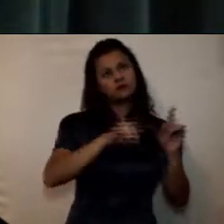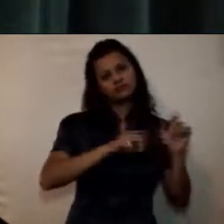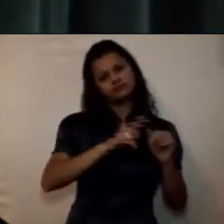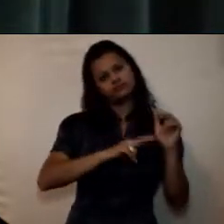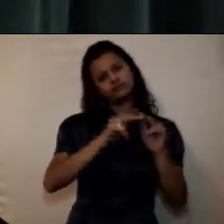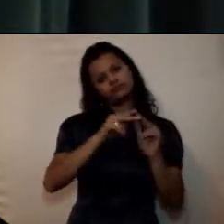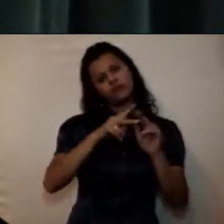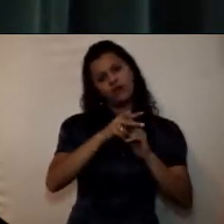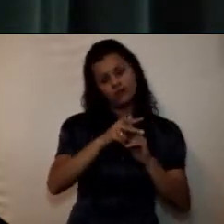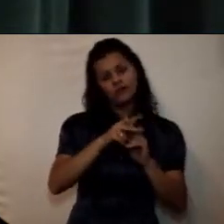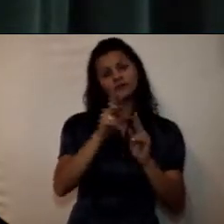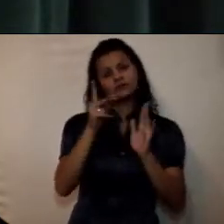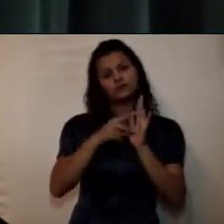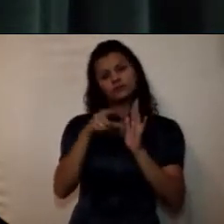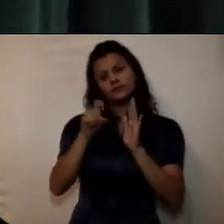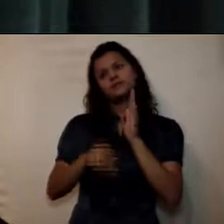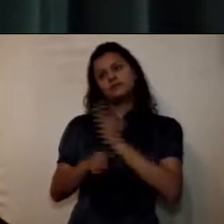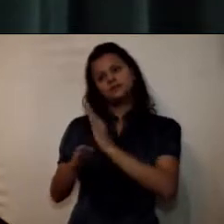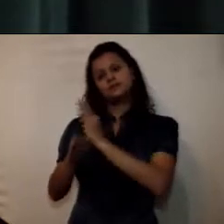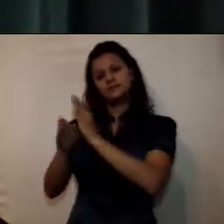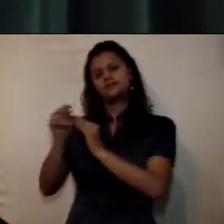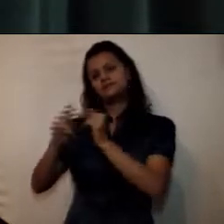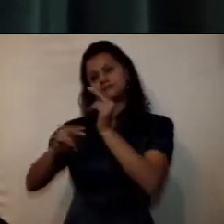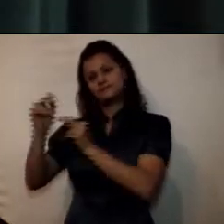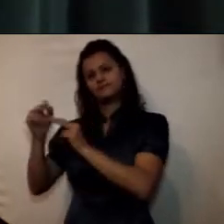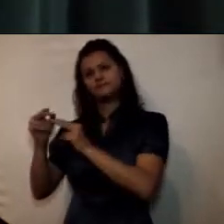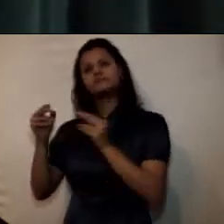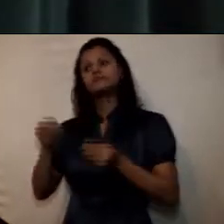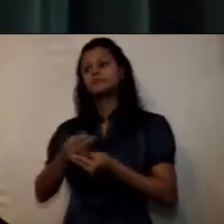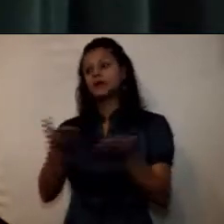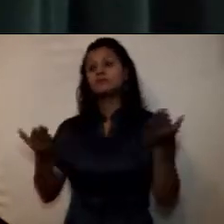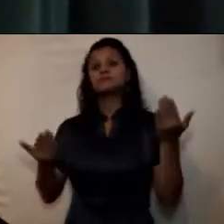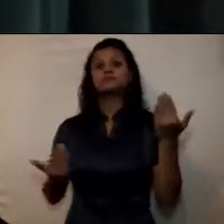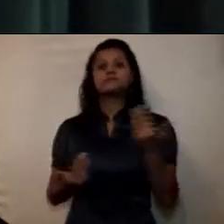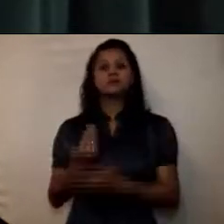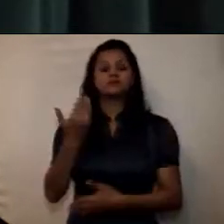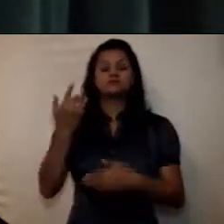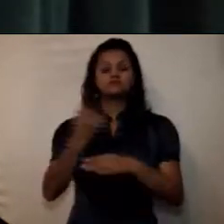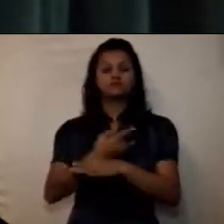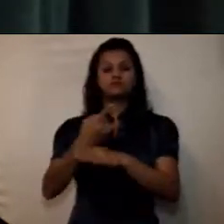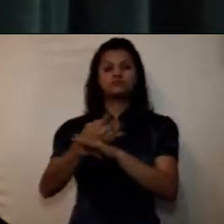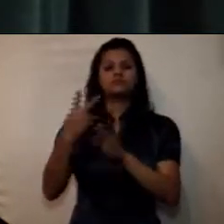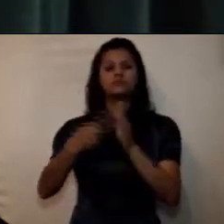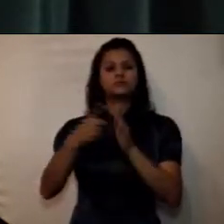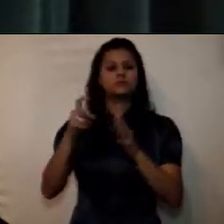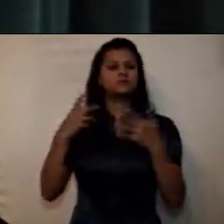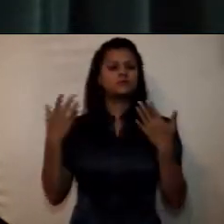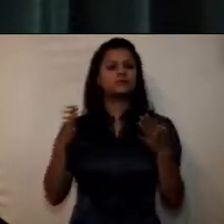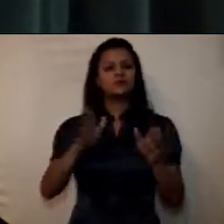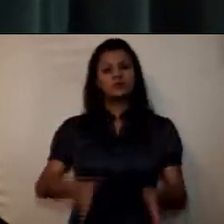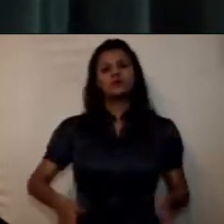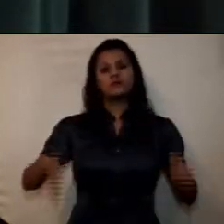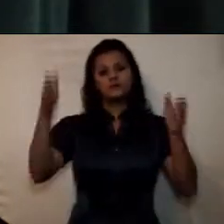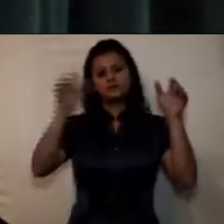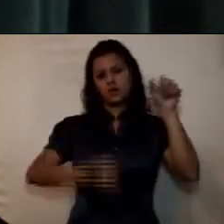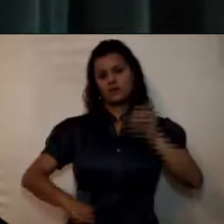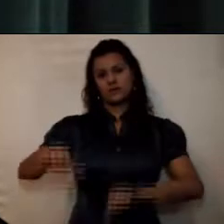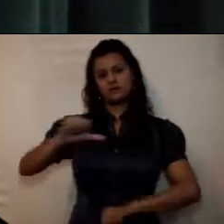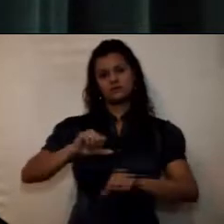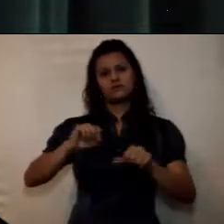parte del año 2016 y fueron dadas al servicio en el 2016 así edificio de laboratorios primera fase